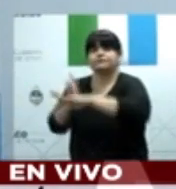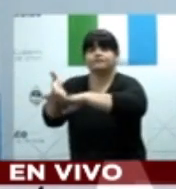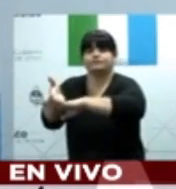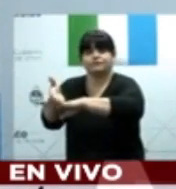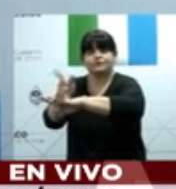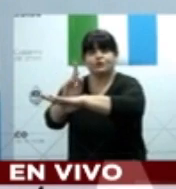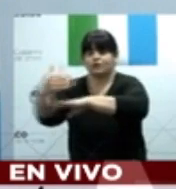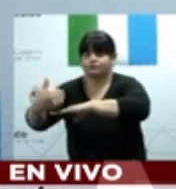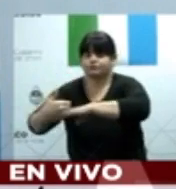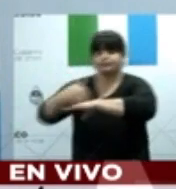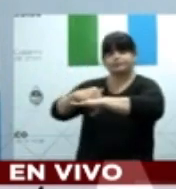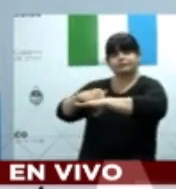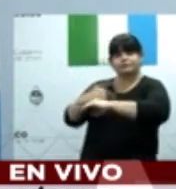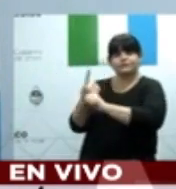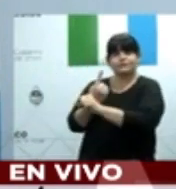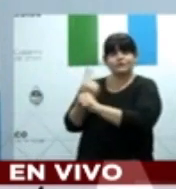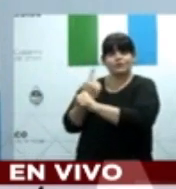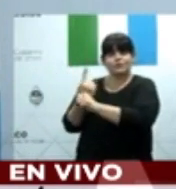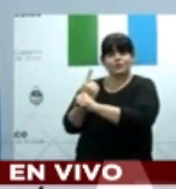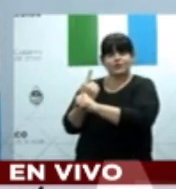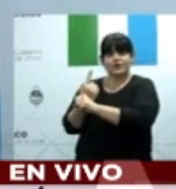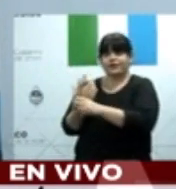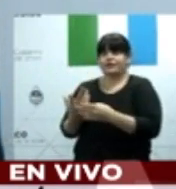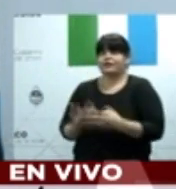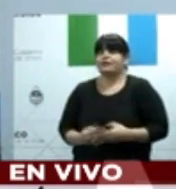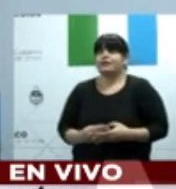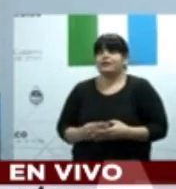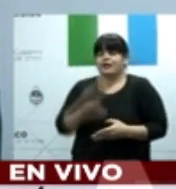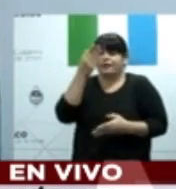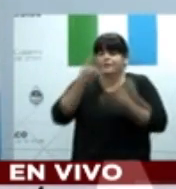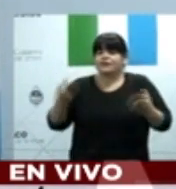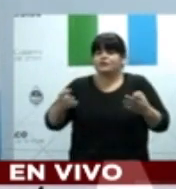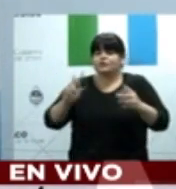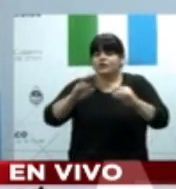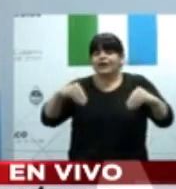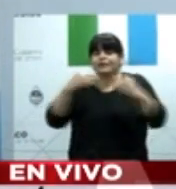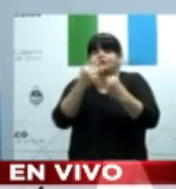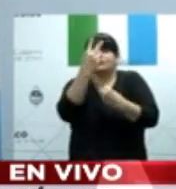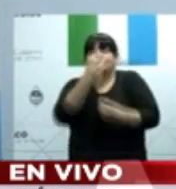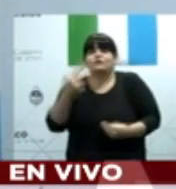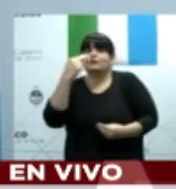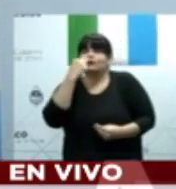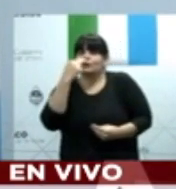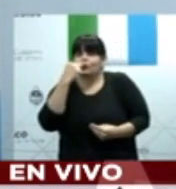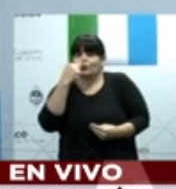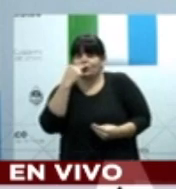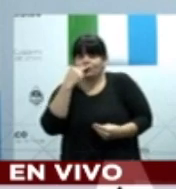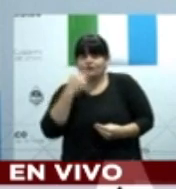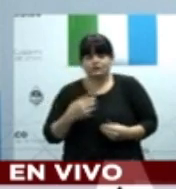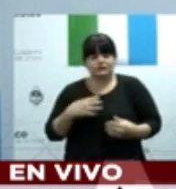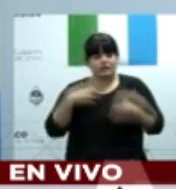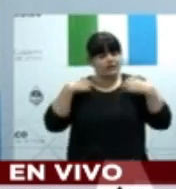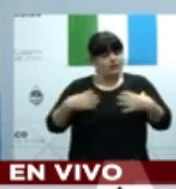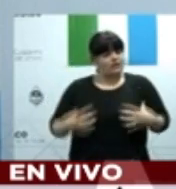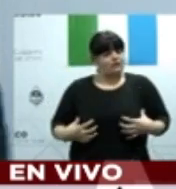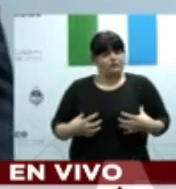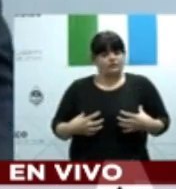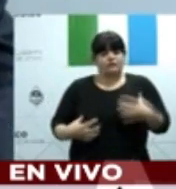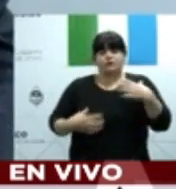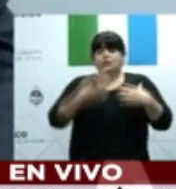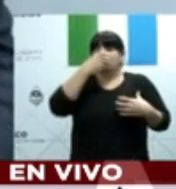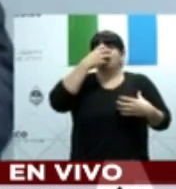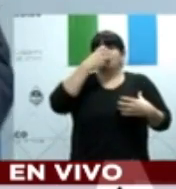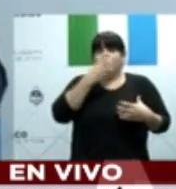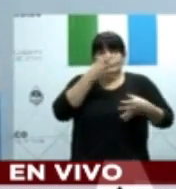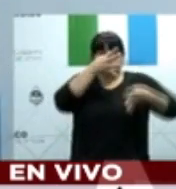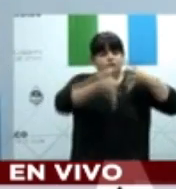recursos humanos, 39 respiradores. Eso es una extraordinaria realización. Vuelvo a insistir, Casteris,